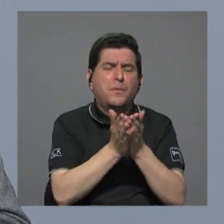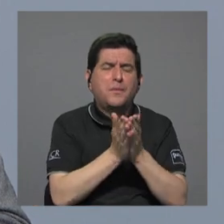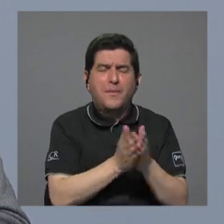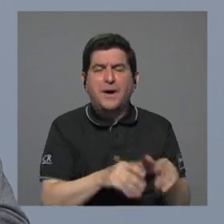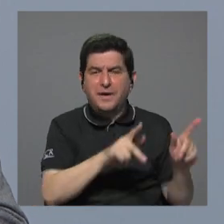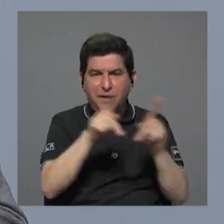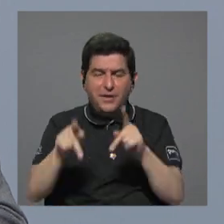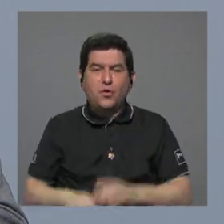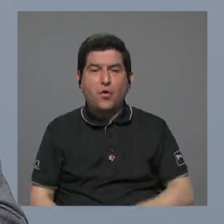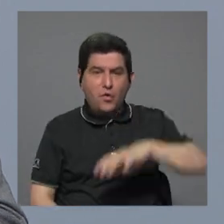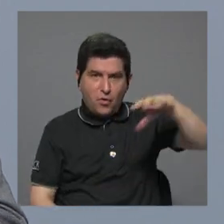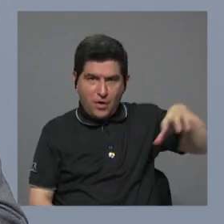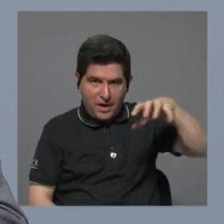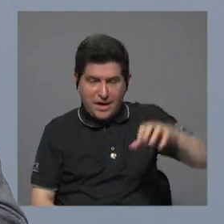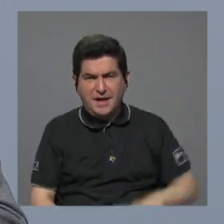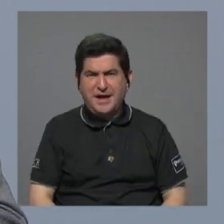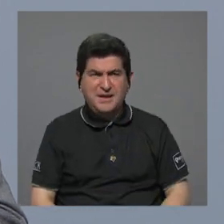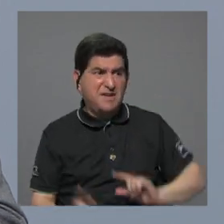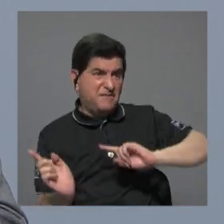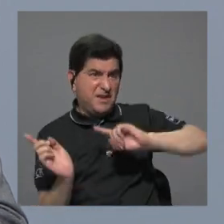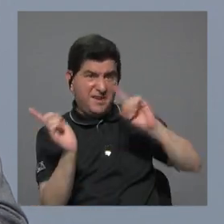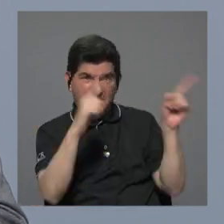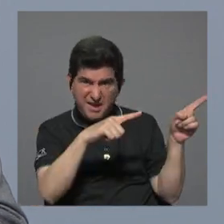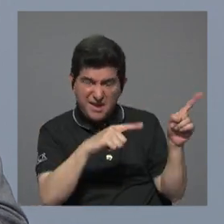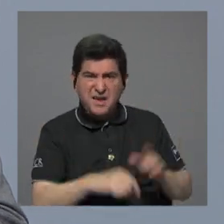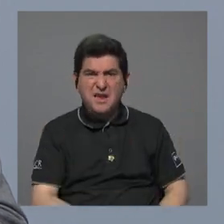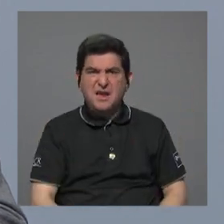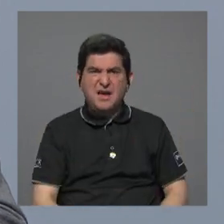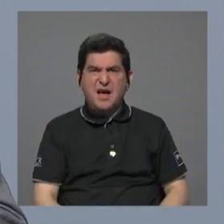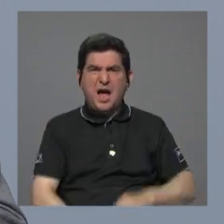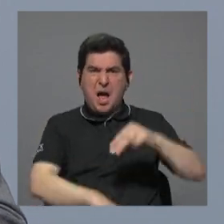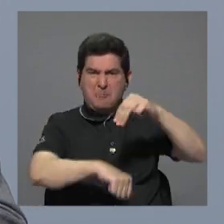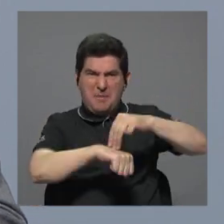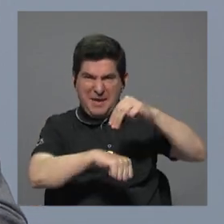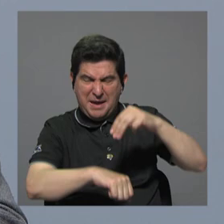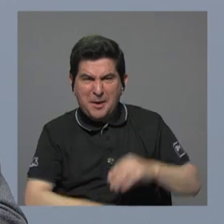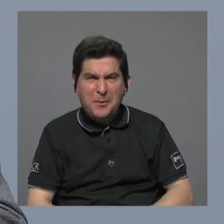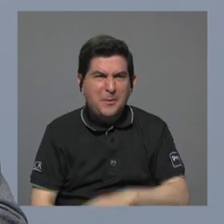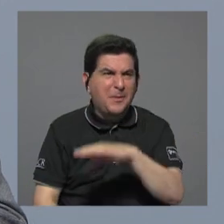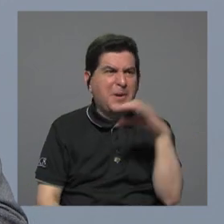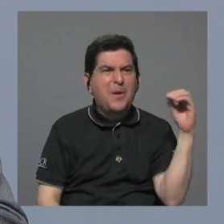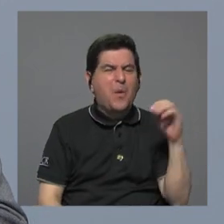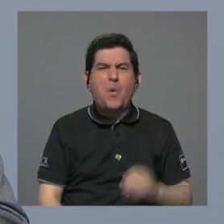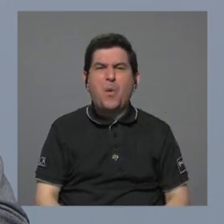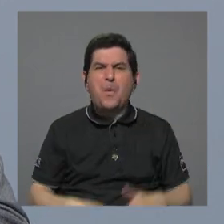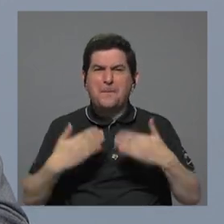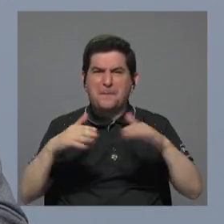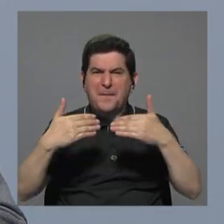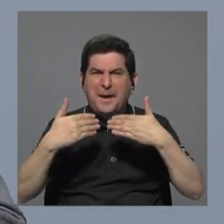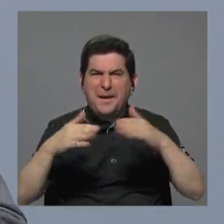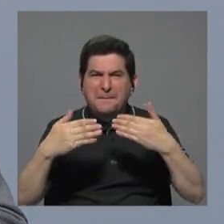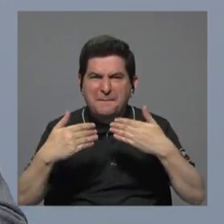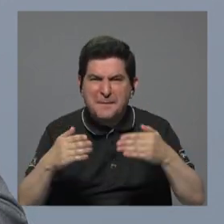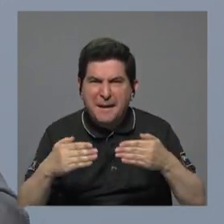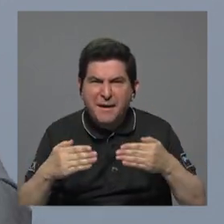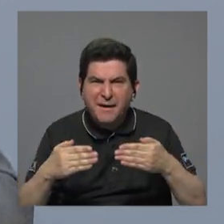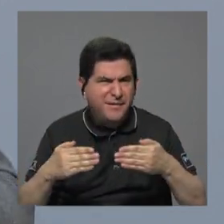en vez de ir a tomar el crucero a Miami o ir a tomarlo a Panamá